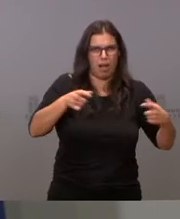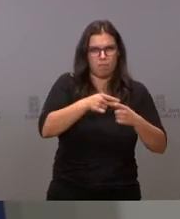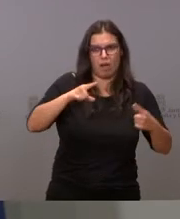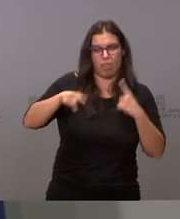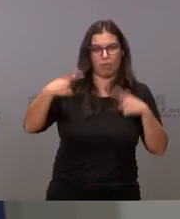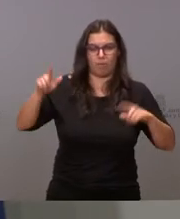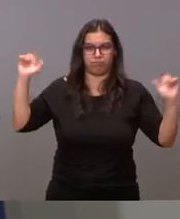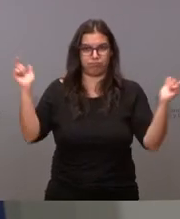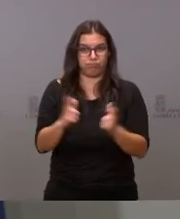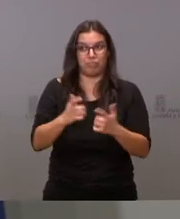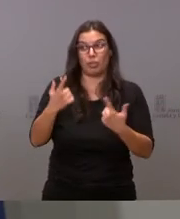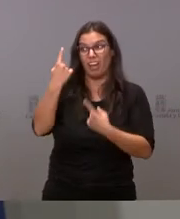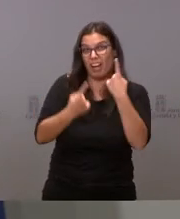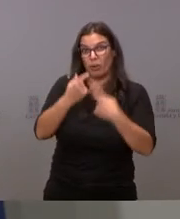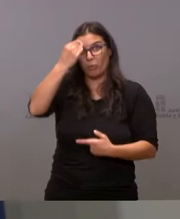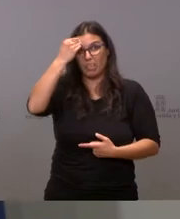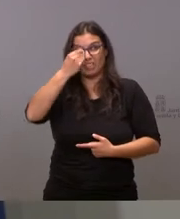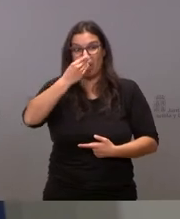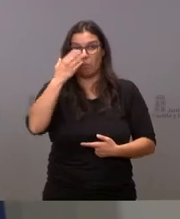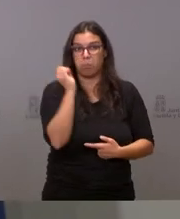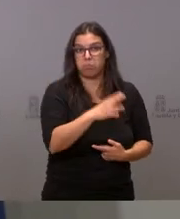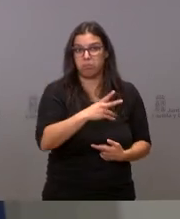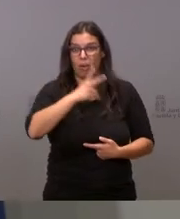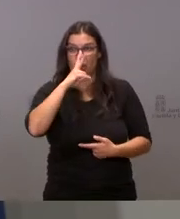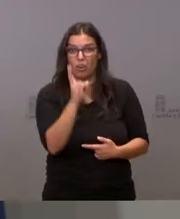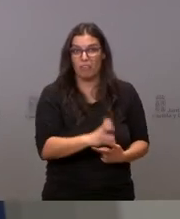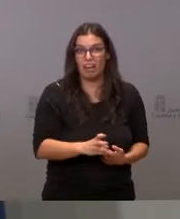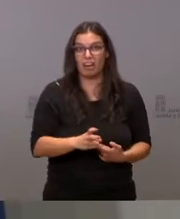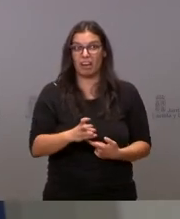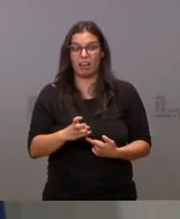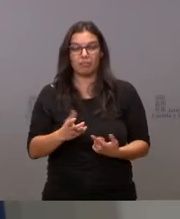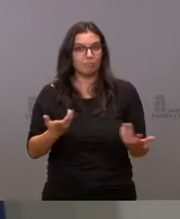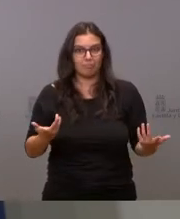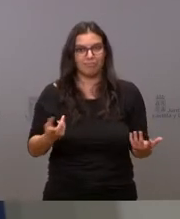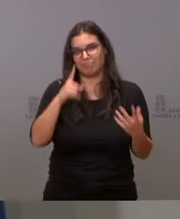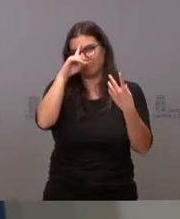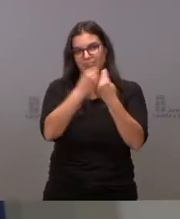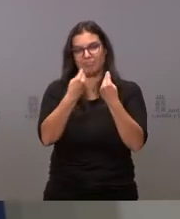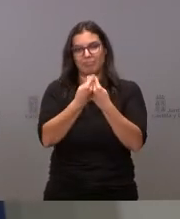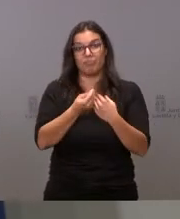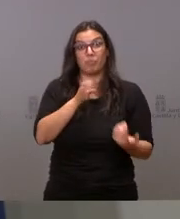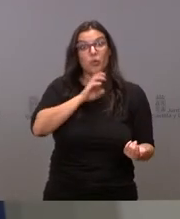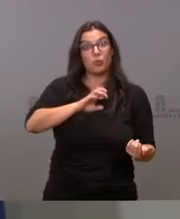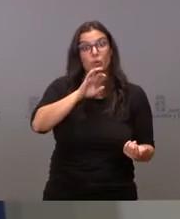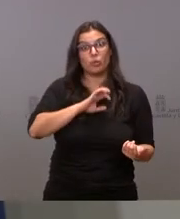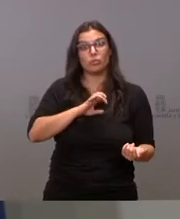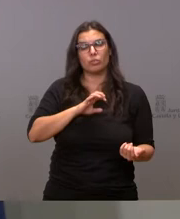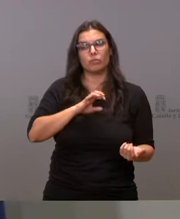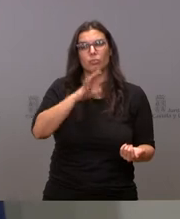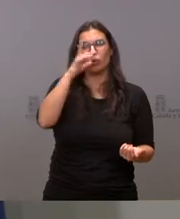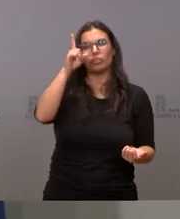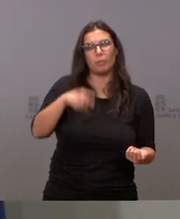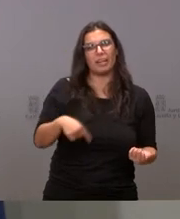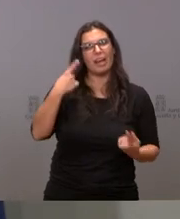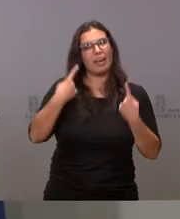pensar que haya gente que aún es capaz de generar la duda es curioso como esto se ha vinculado también a veces